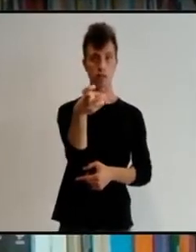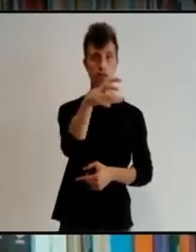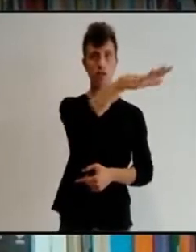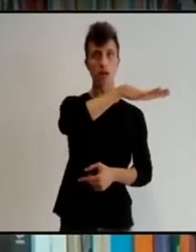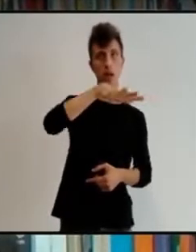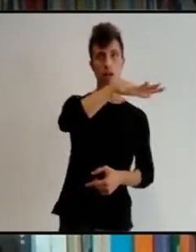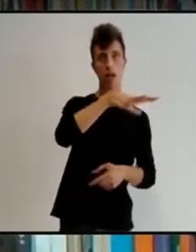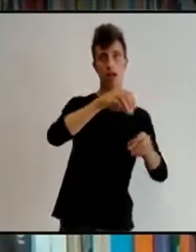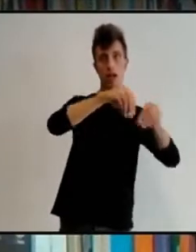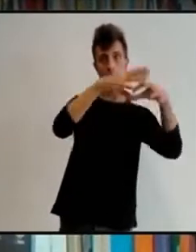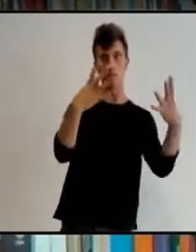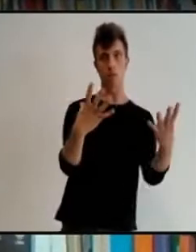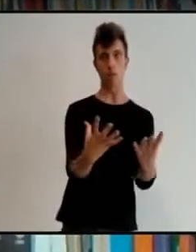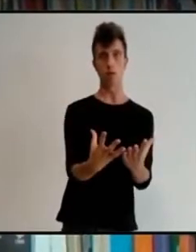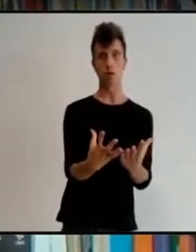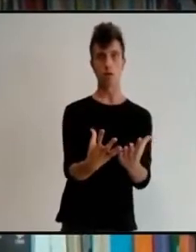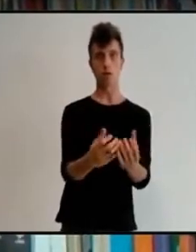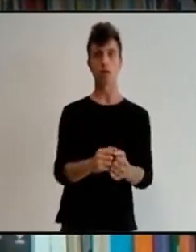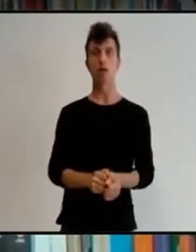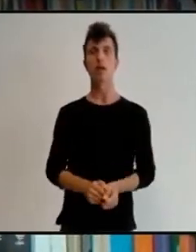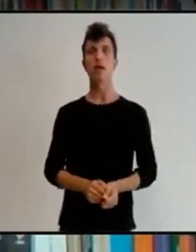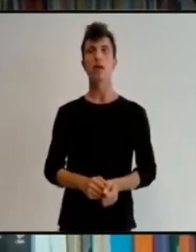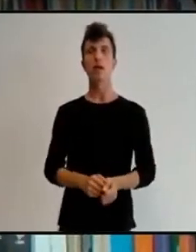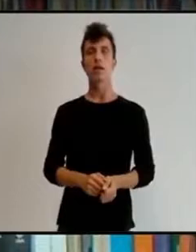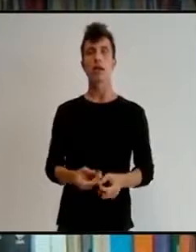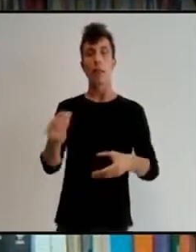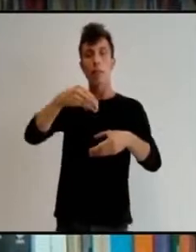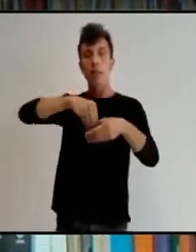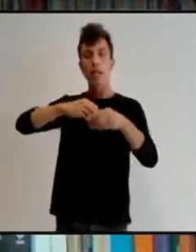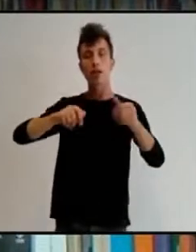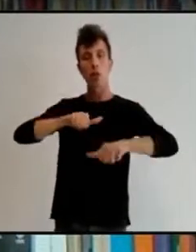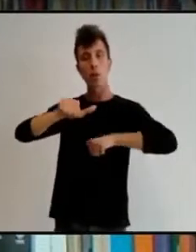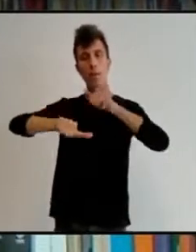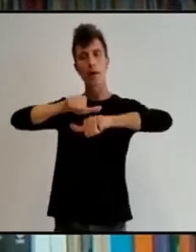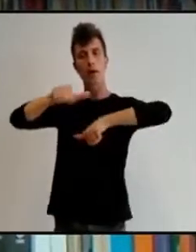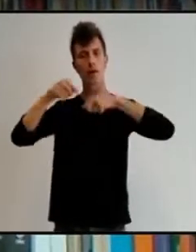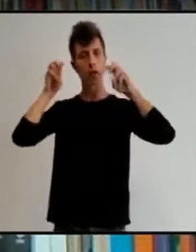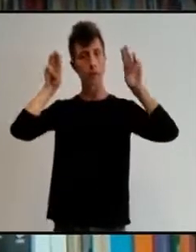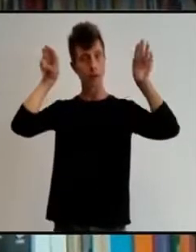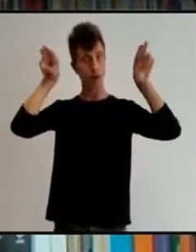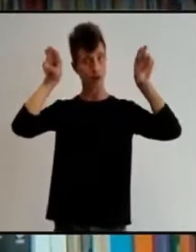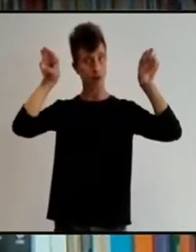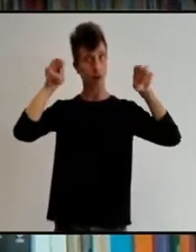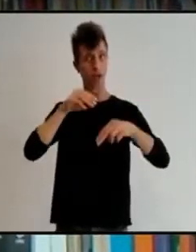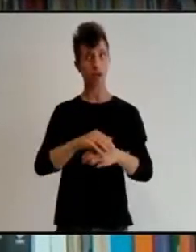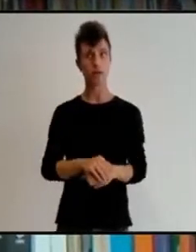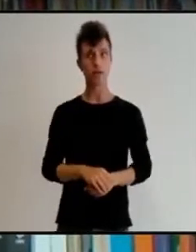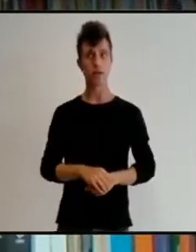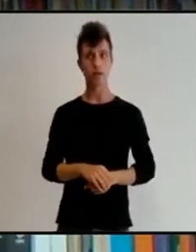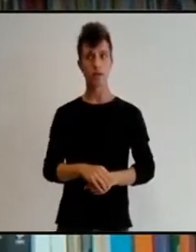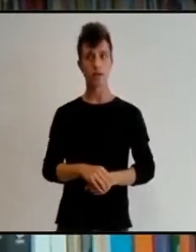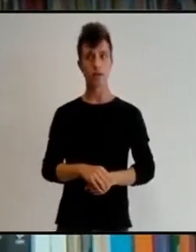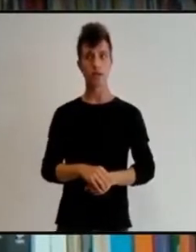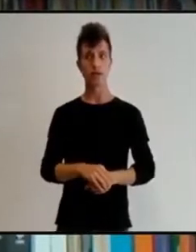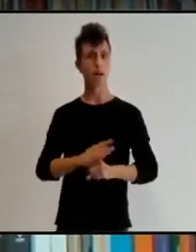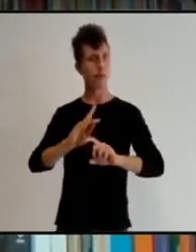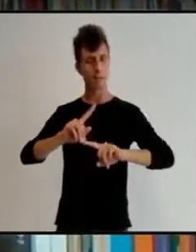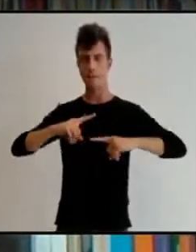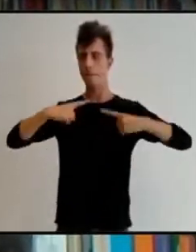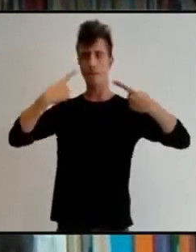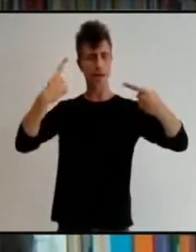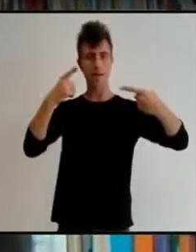inmersas en un proceso pedagógico, primero de reconocer qué significa el sistema de verdad, justicia y